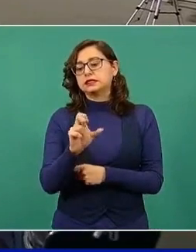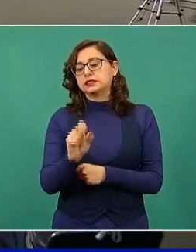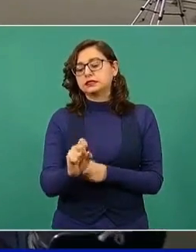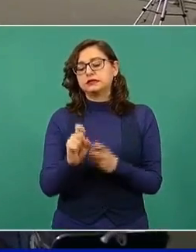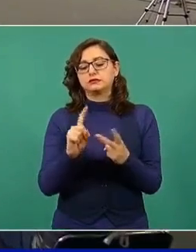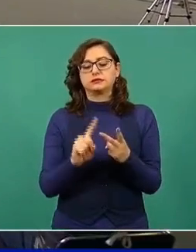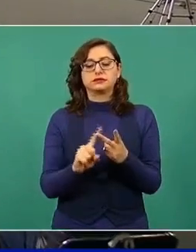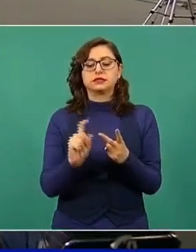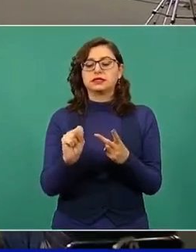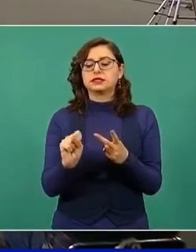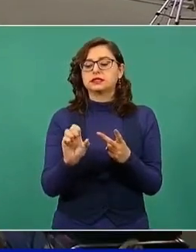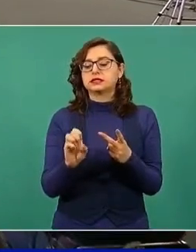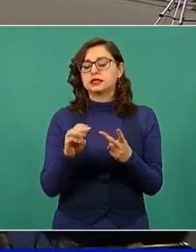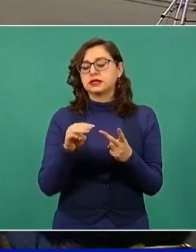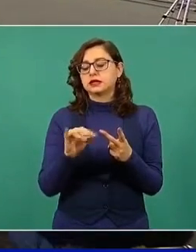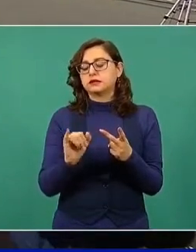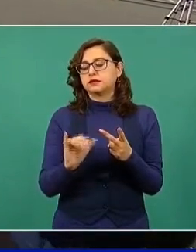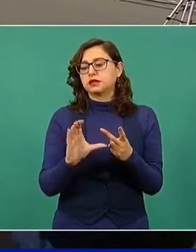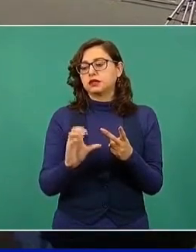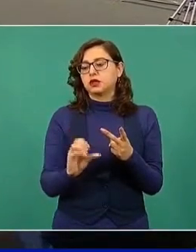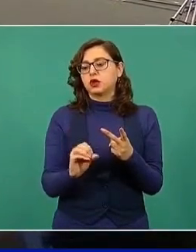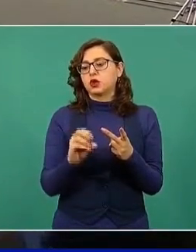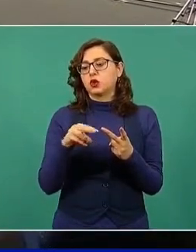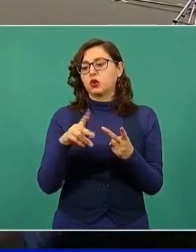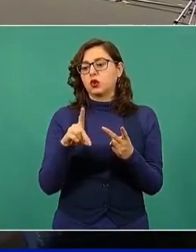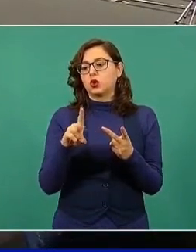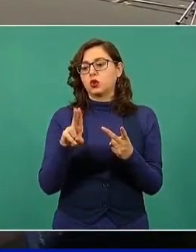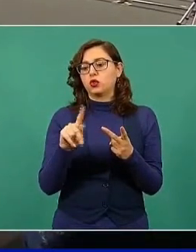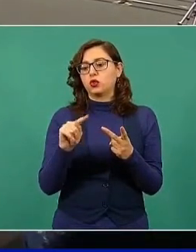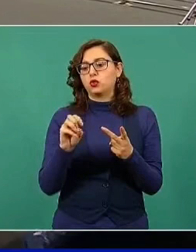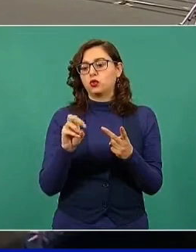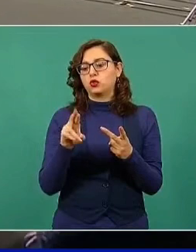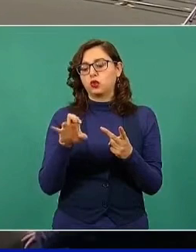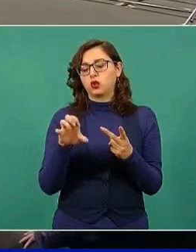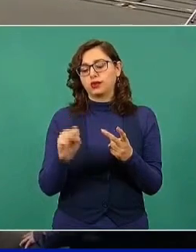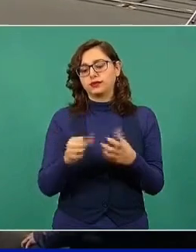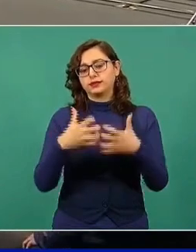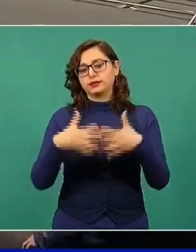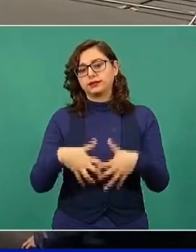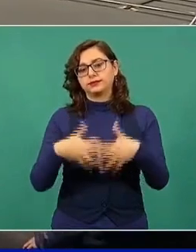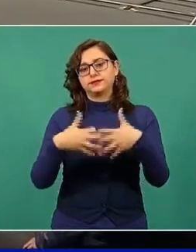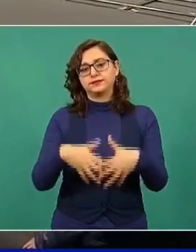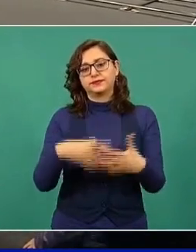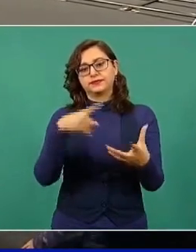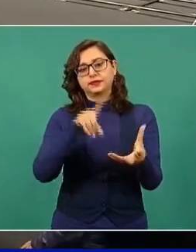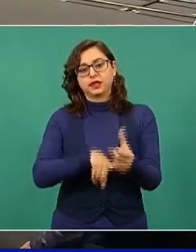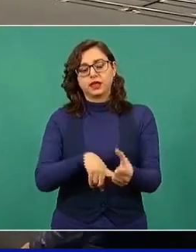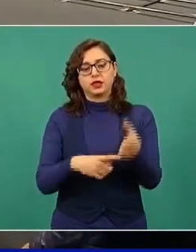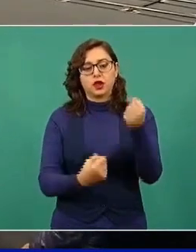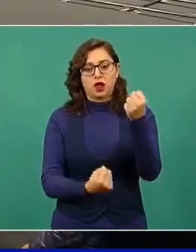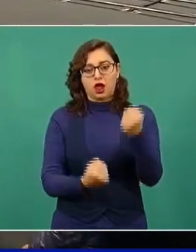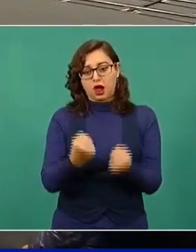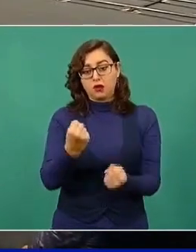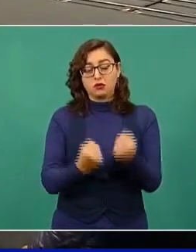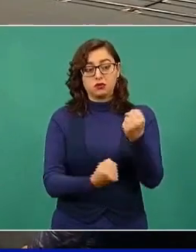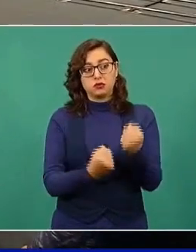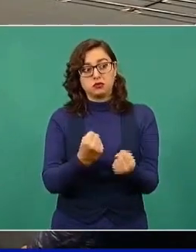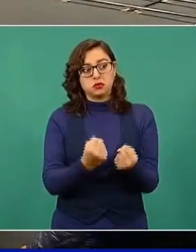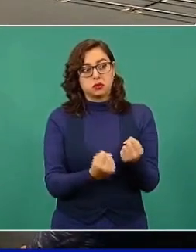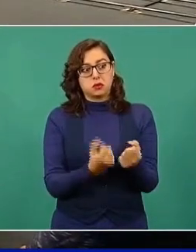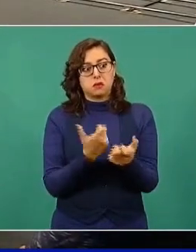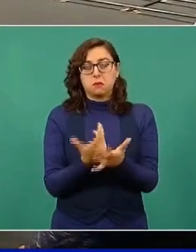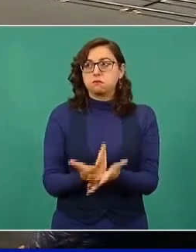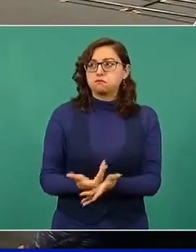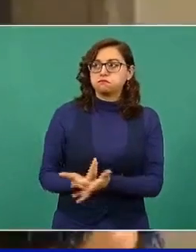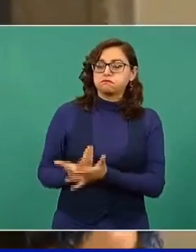automotriz de México o los Estados Unidos, sino también ha tenido problemas en Europa,